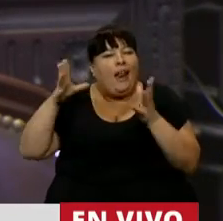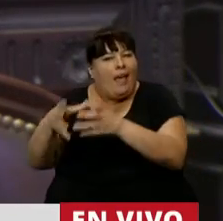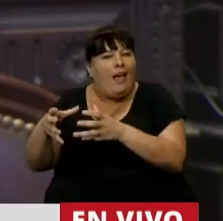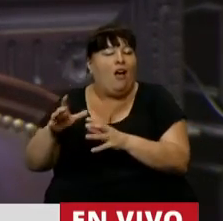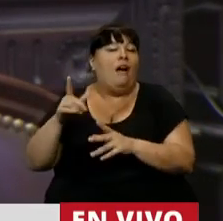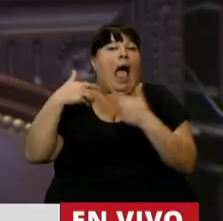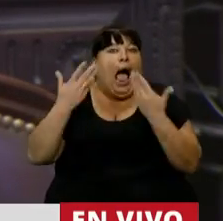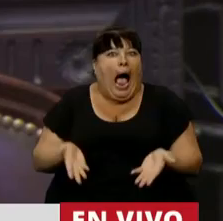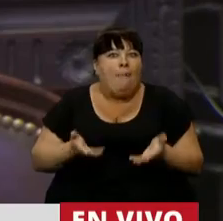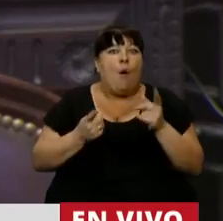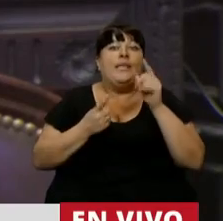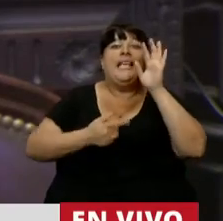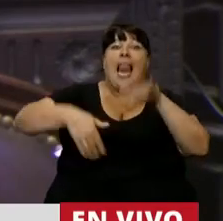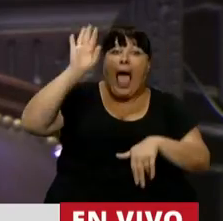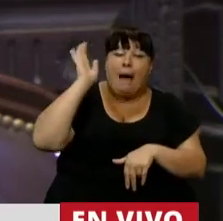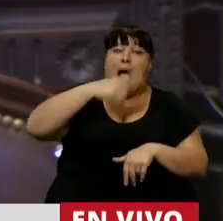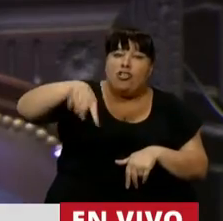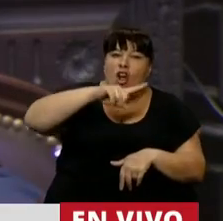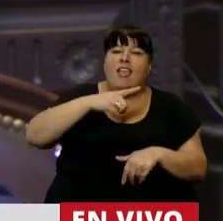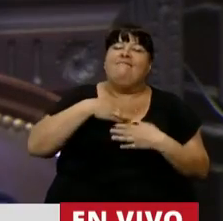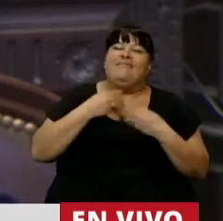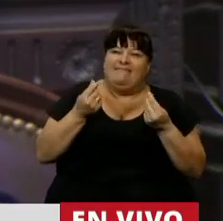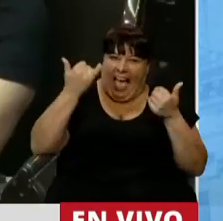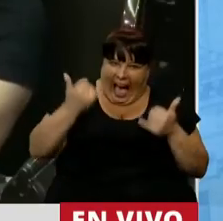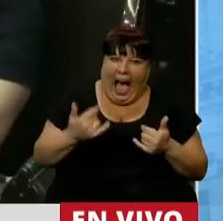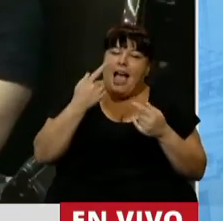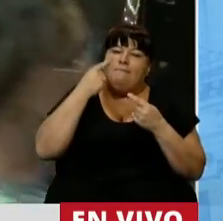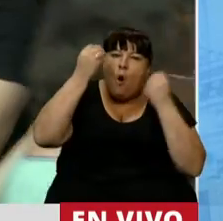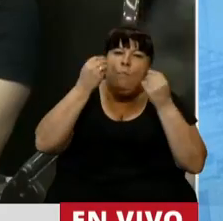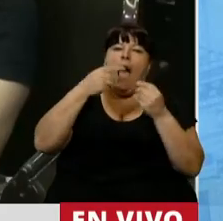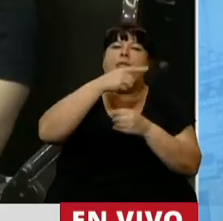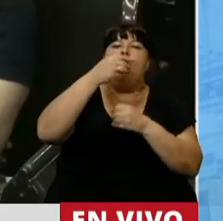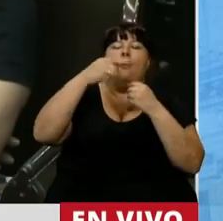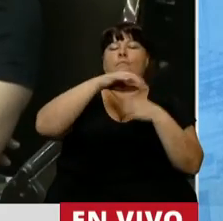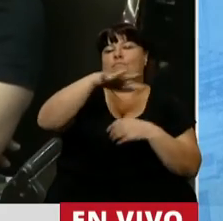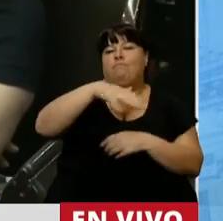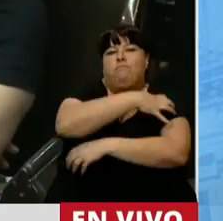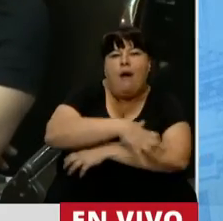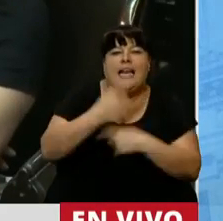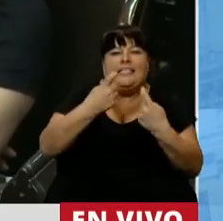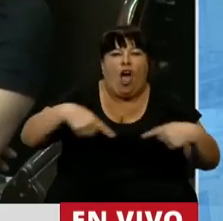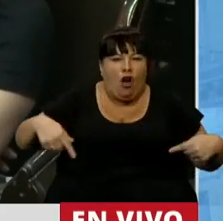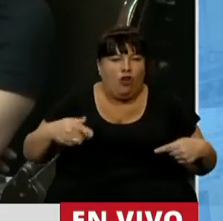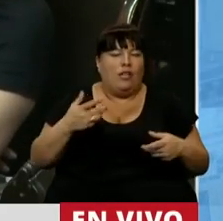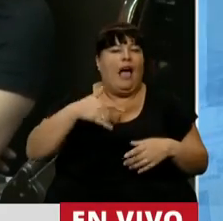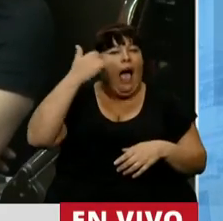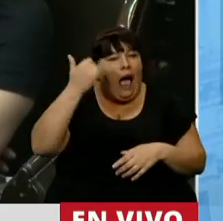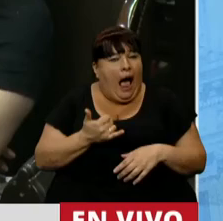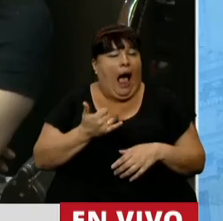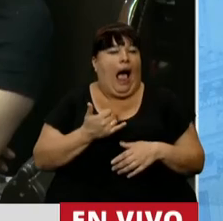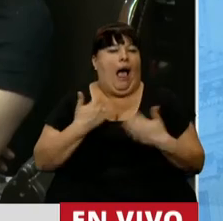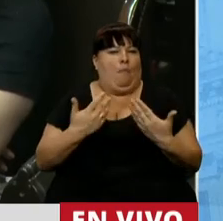aprovechar esta ocasión donde hay mayorías que son sensibles a las necesidades de los que menos tienen, donde existe la posibilidad